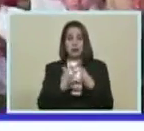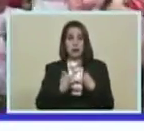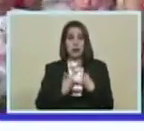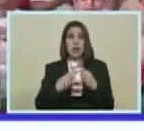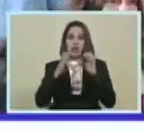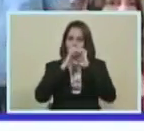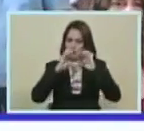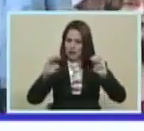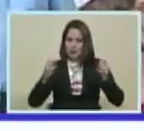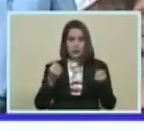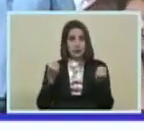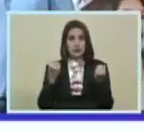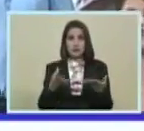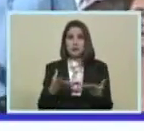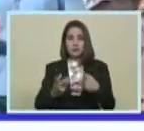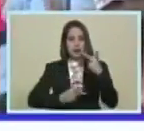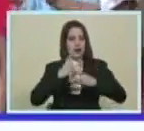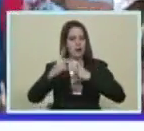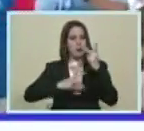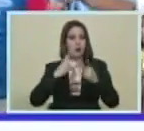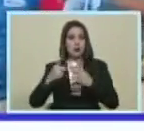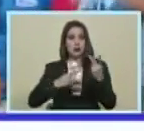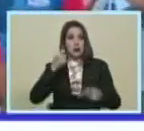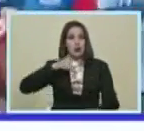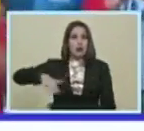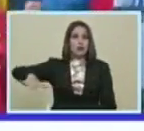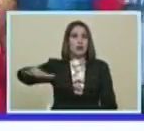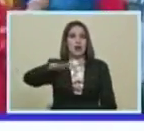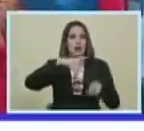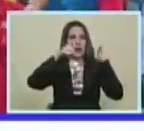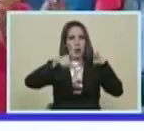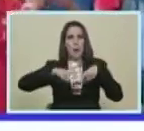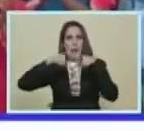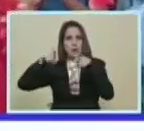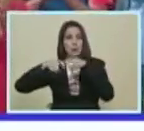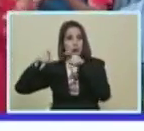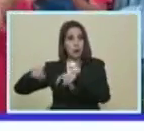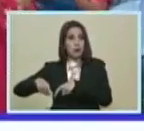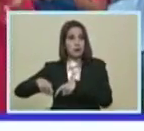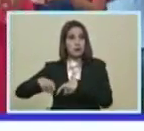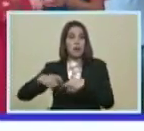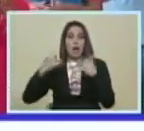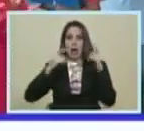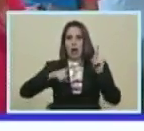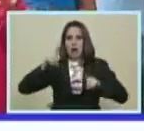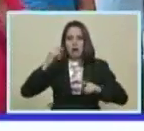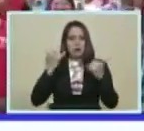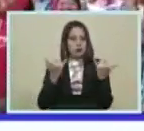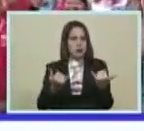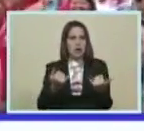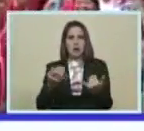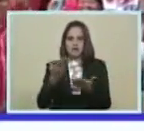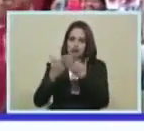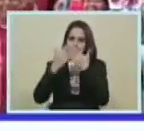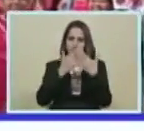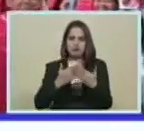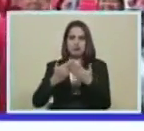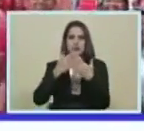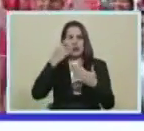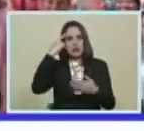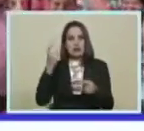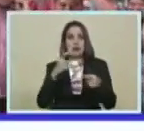Educación Para la producción Del campo Bueno Hay muchos jóvenes Que han estudiado ya Diversas carreras